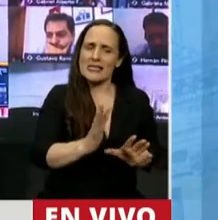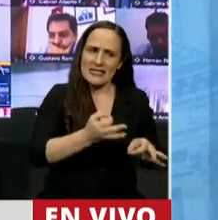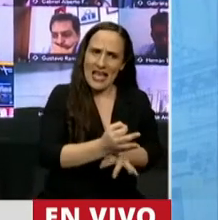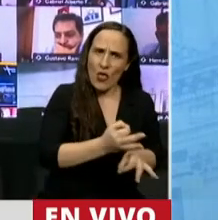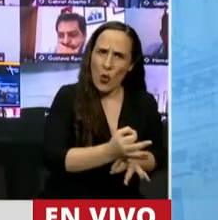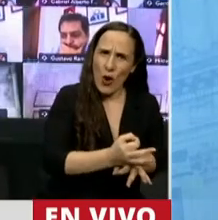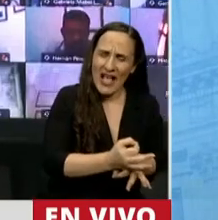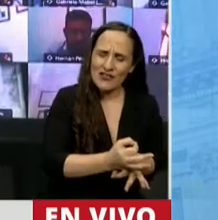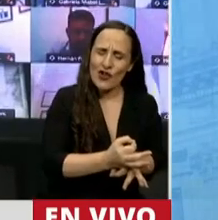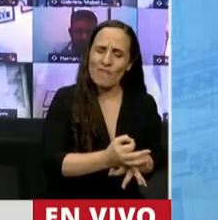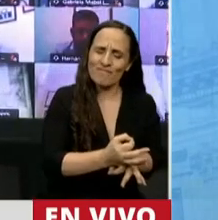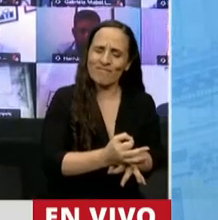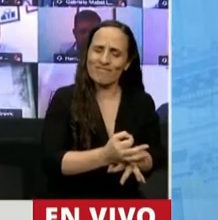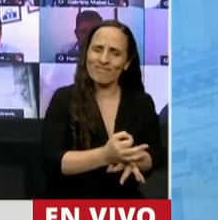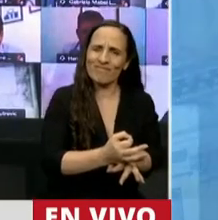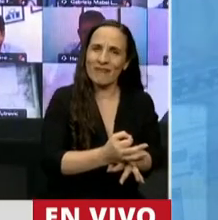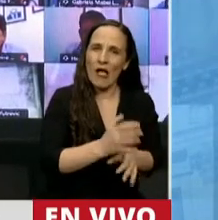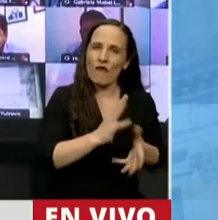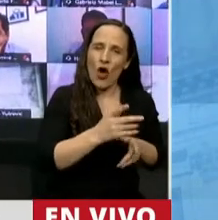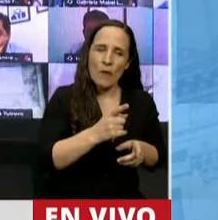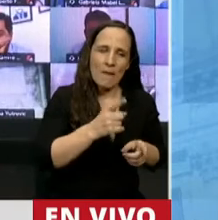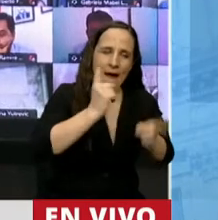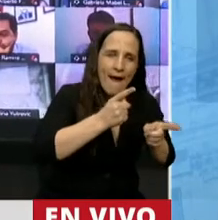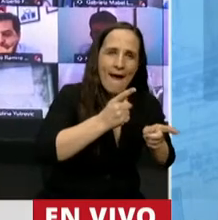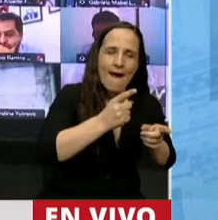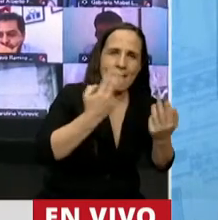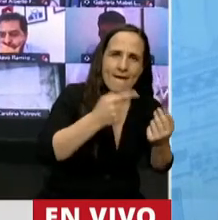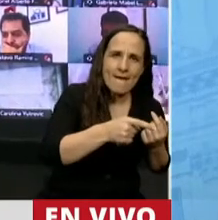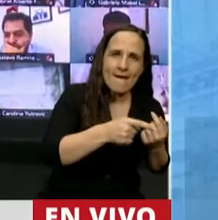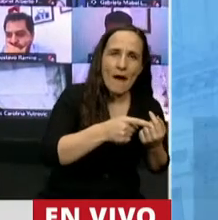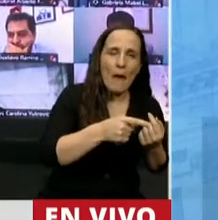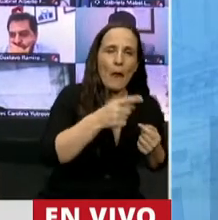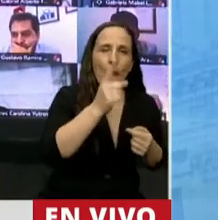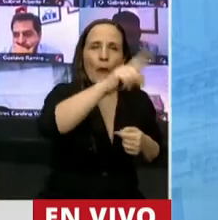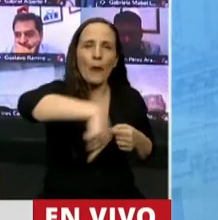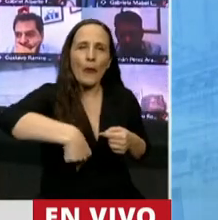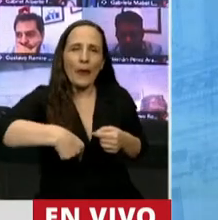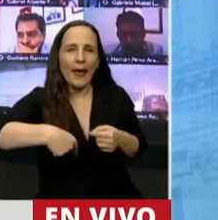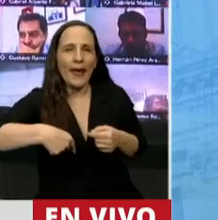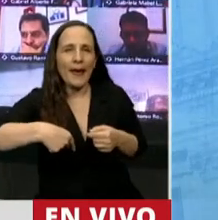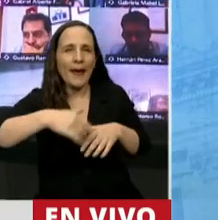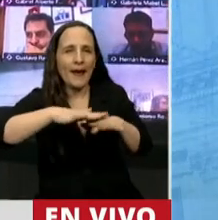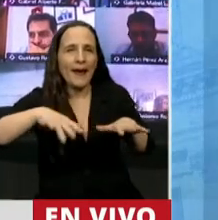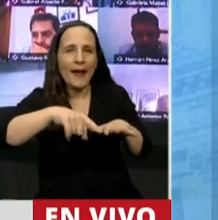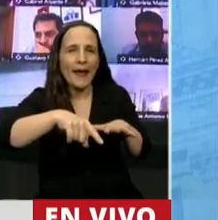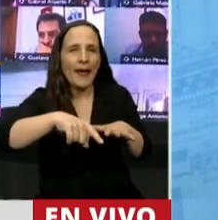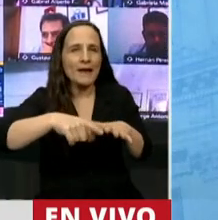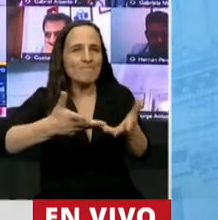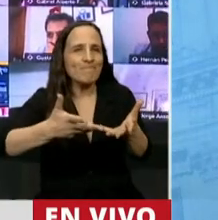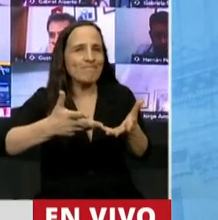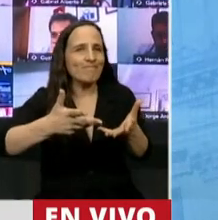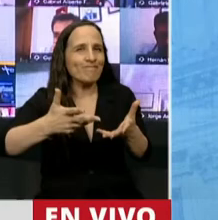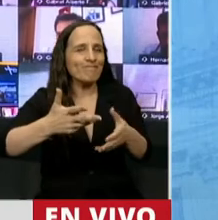incide, gravita y define un descenso, una